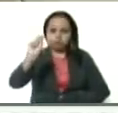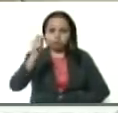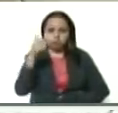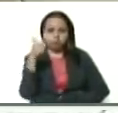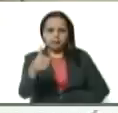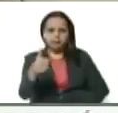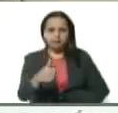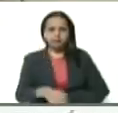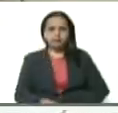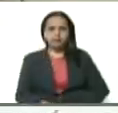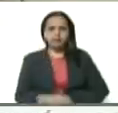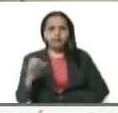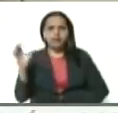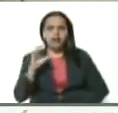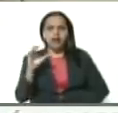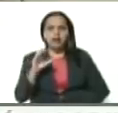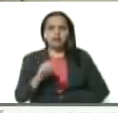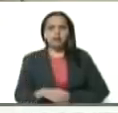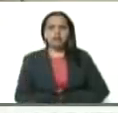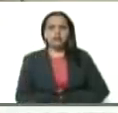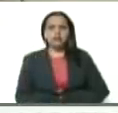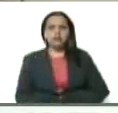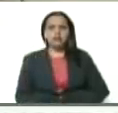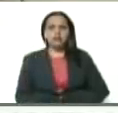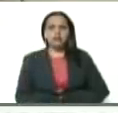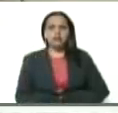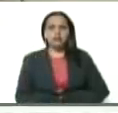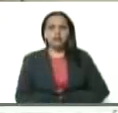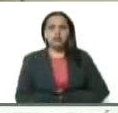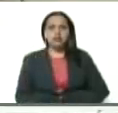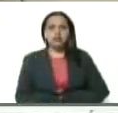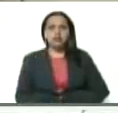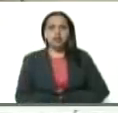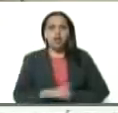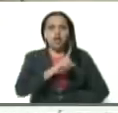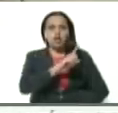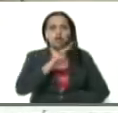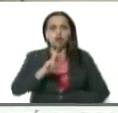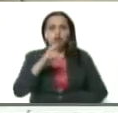En Caracas. 12 casos en Catia.